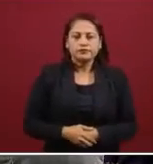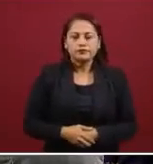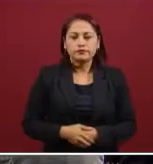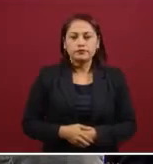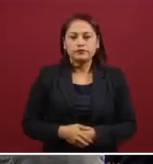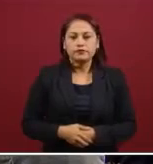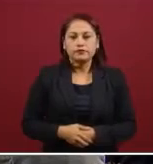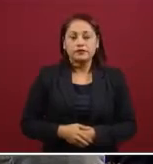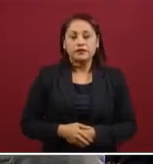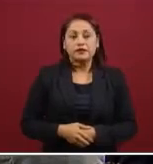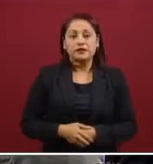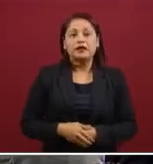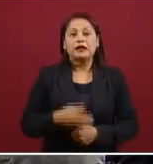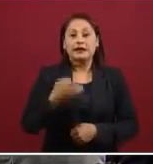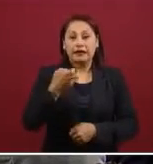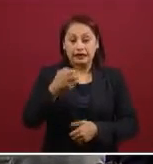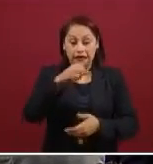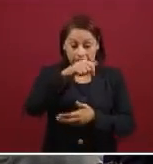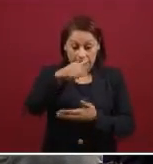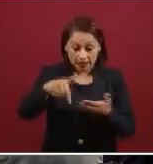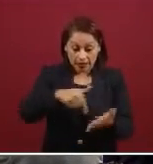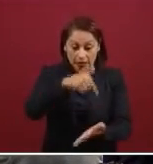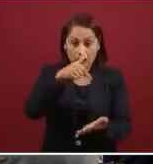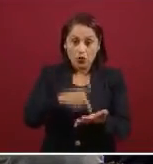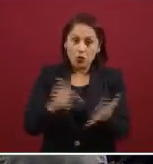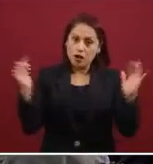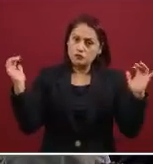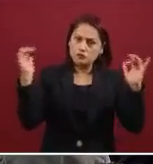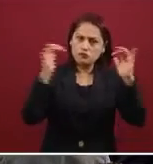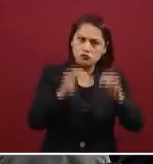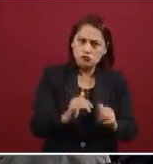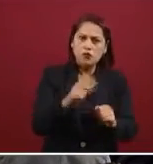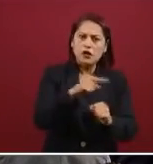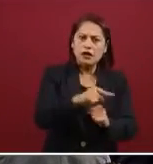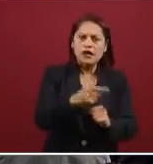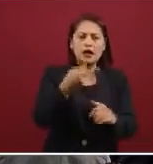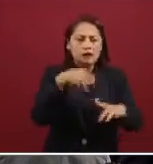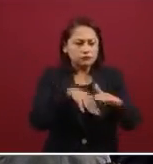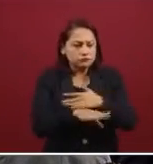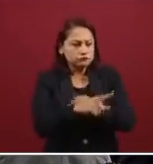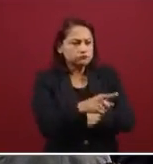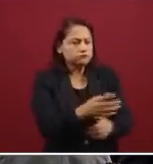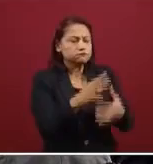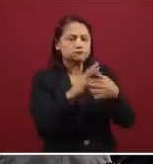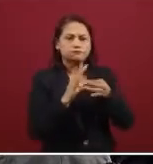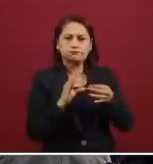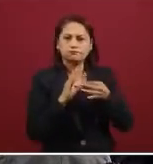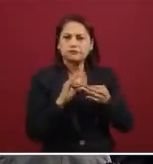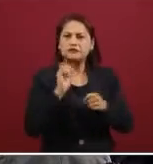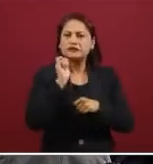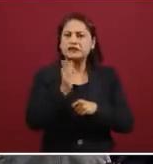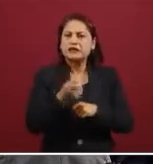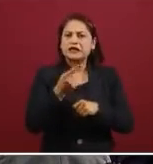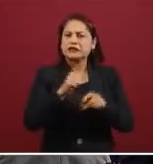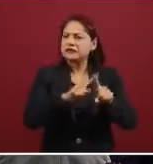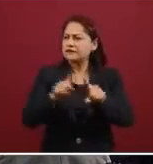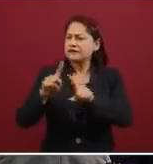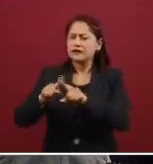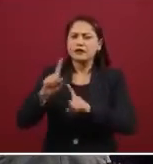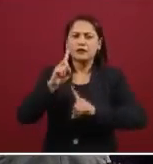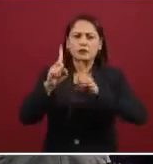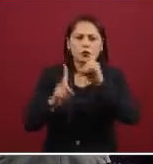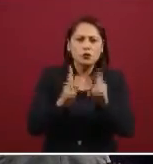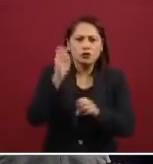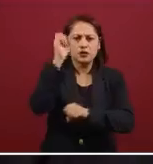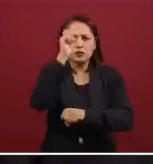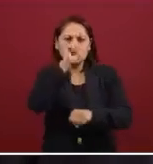estos clubes van a informar a los jóvenes sobre la oferta cultural, sobre la oferta deportiva, sobre la oferta educativa que hay en esa